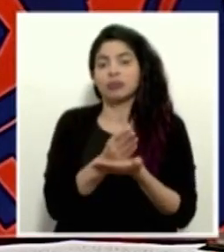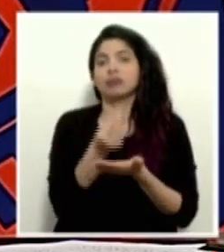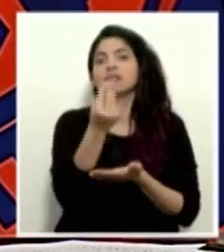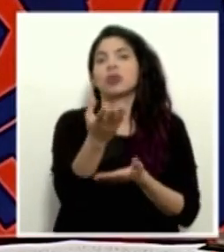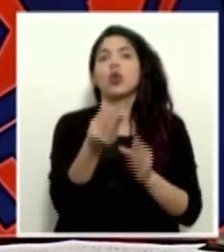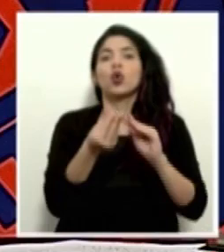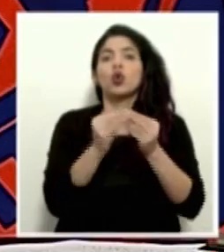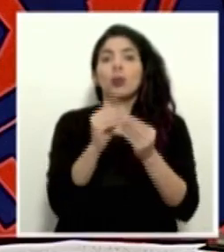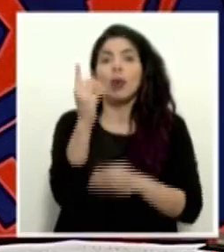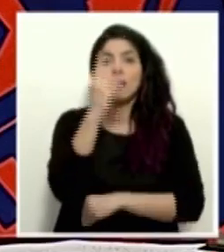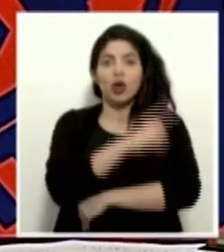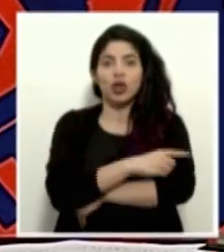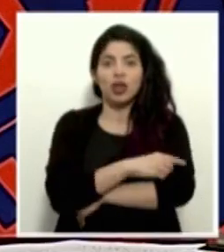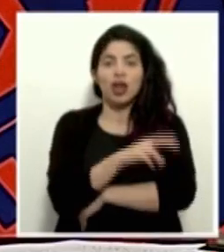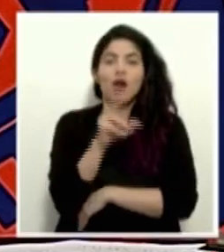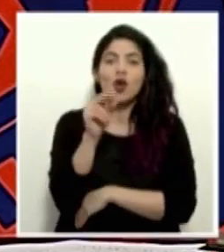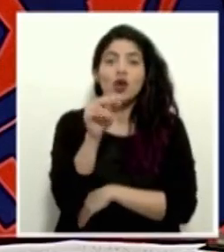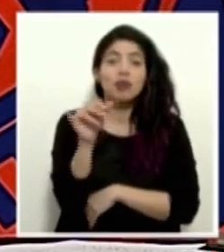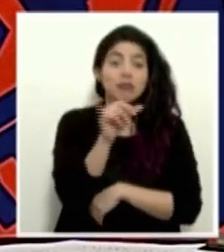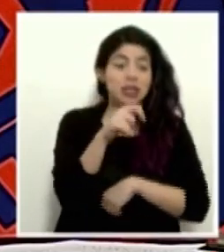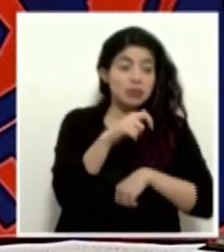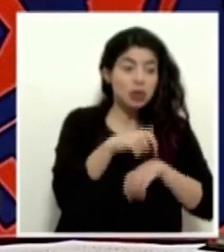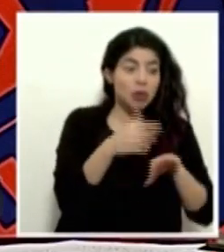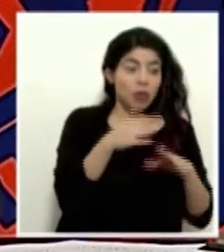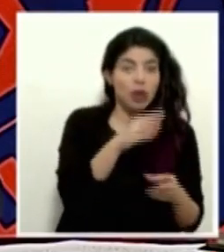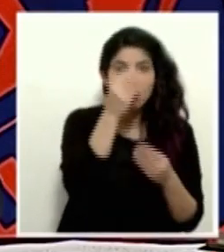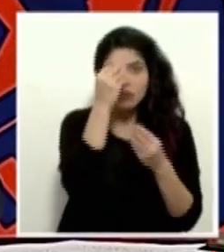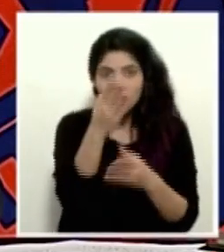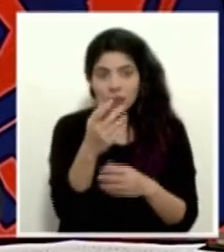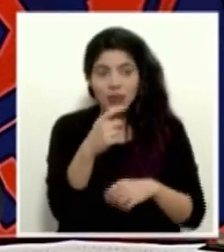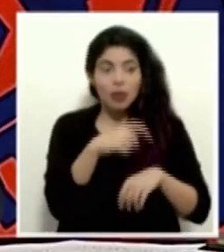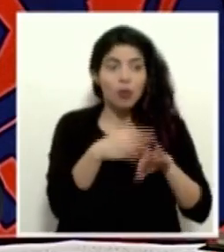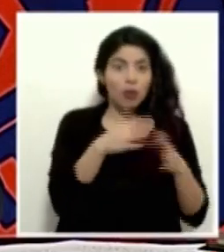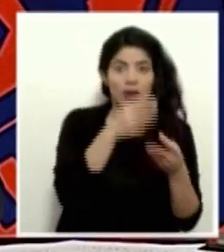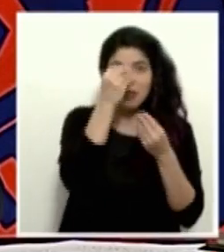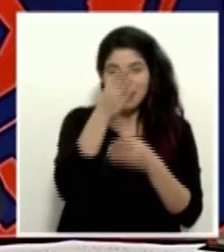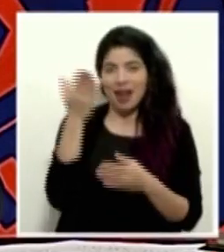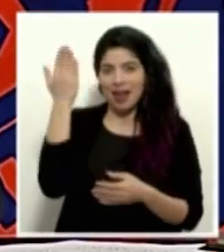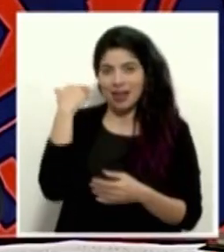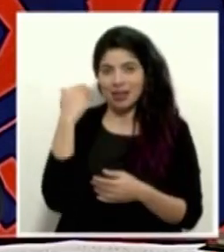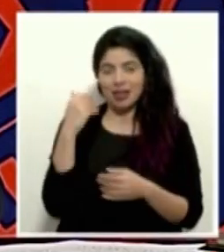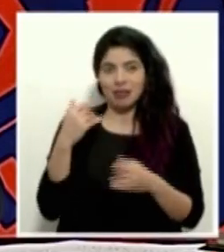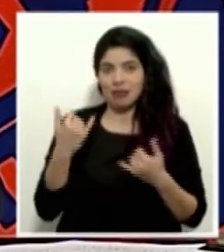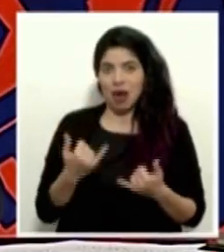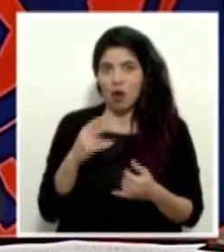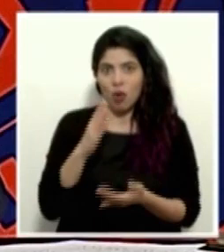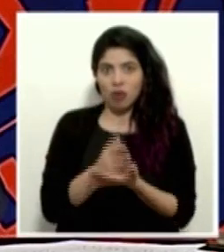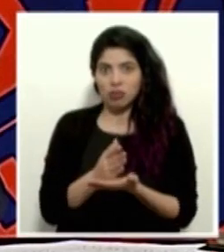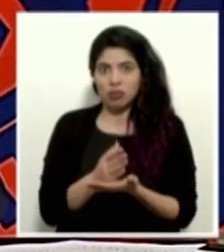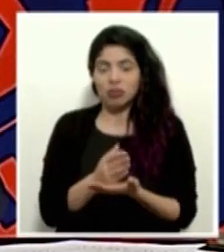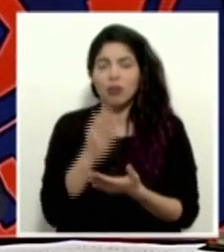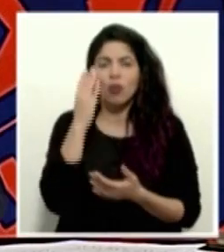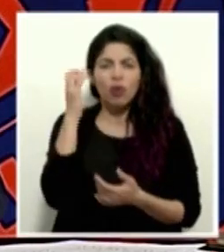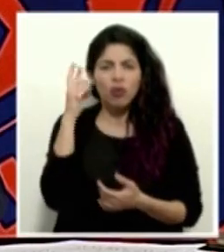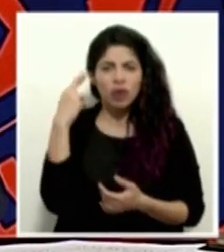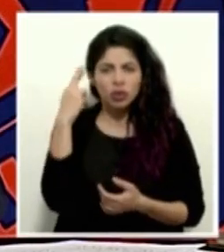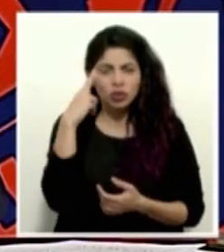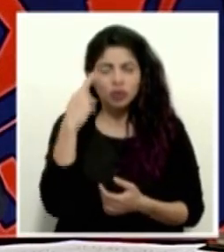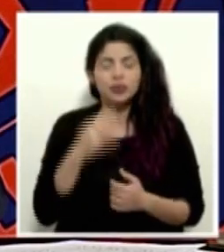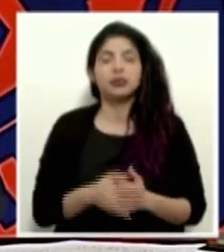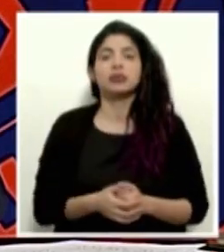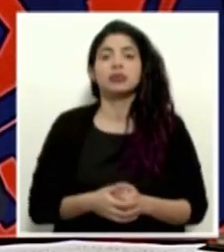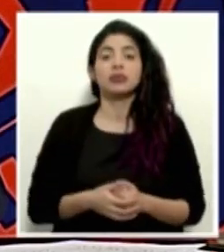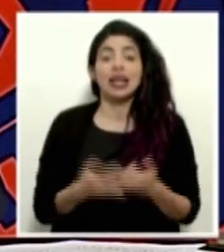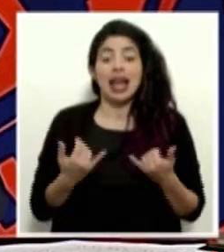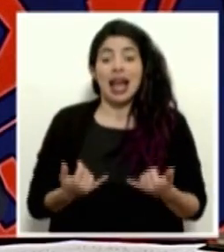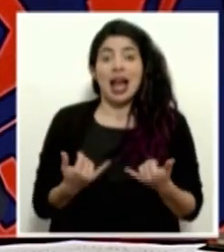por día y no en el momento que se van dando los fallecimientos. Bueno, es que